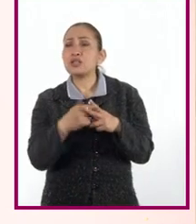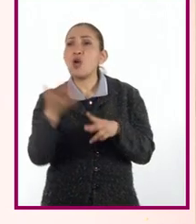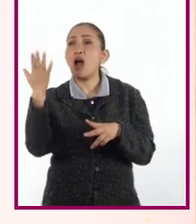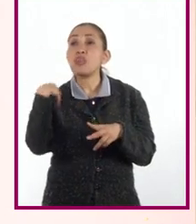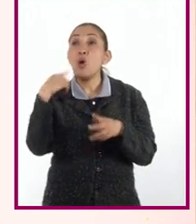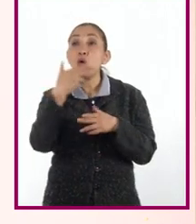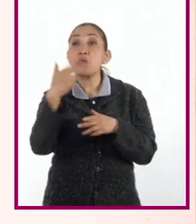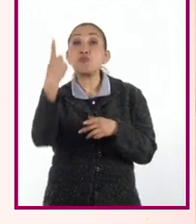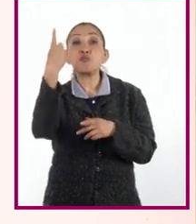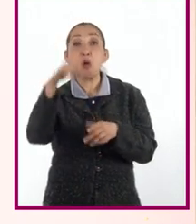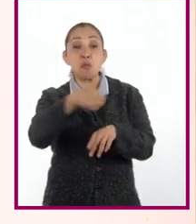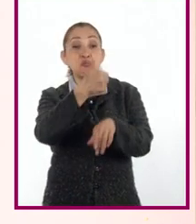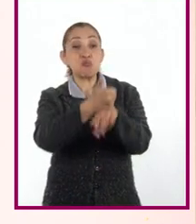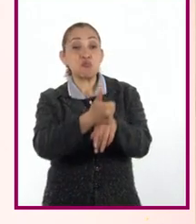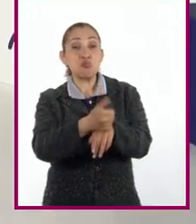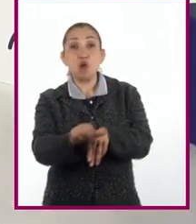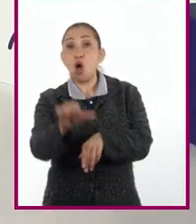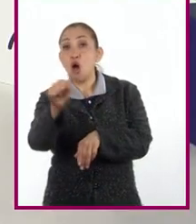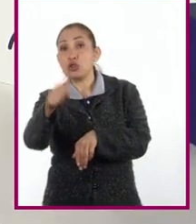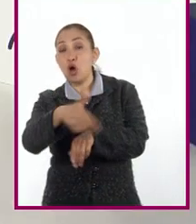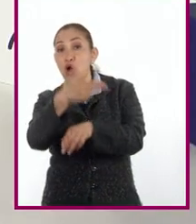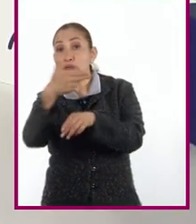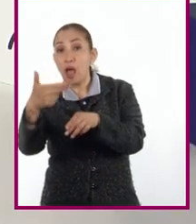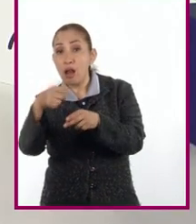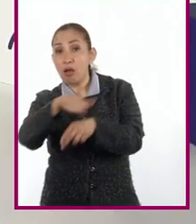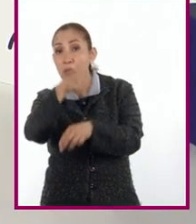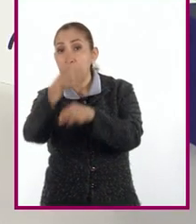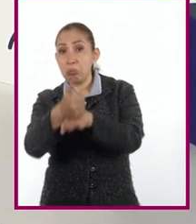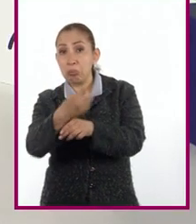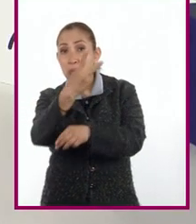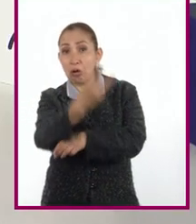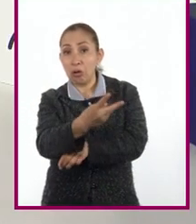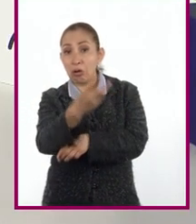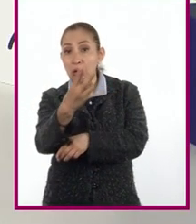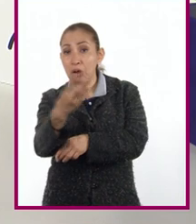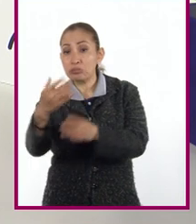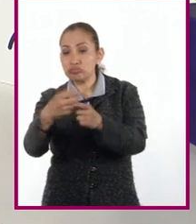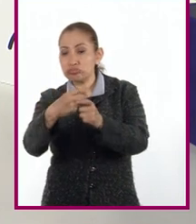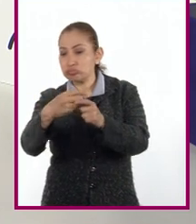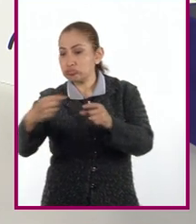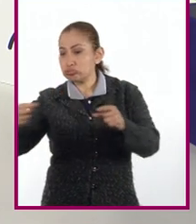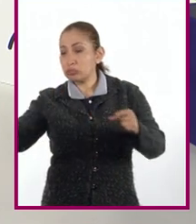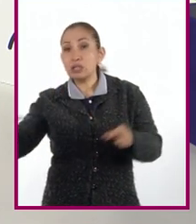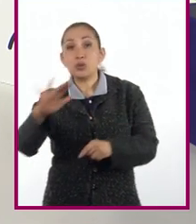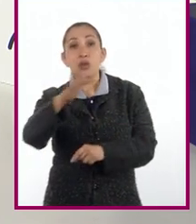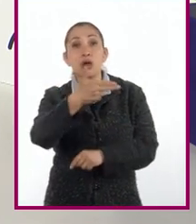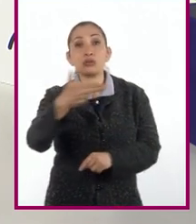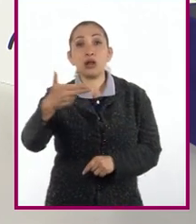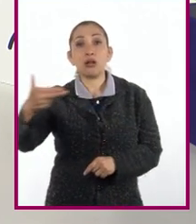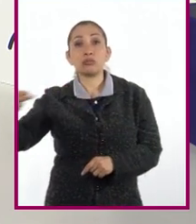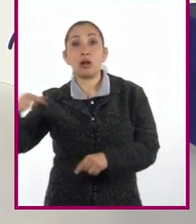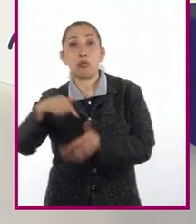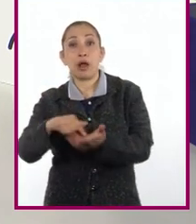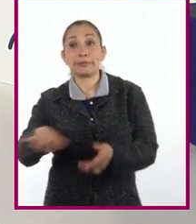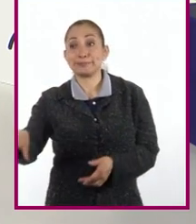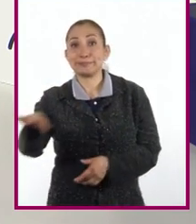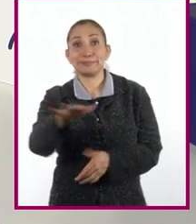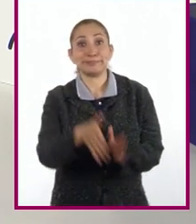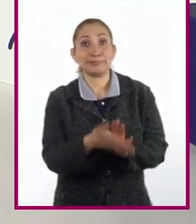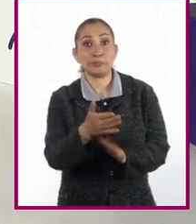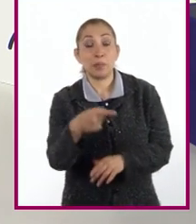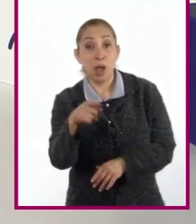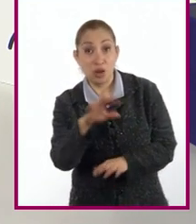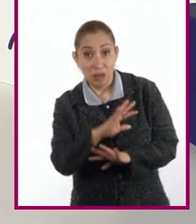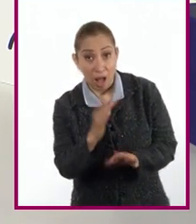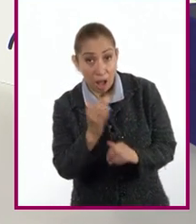con un hotel, después otro y en la actualidad existen más de 50 hoteles en ese lugar. Pero